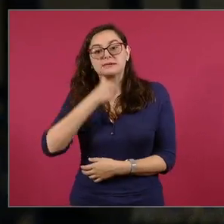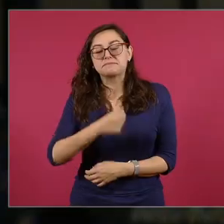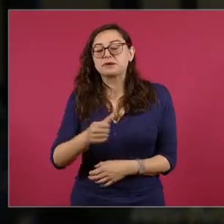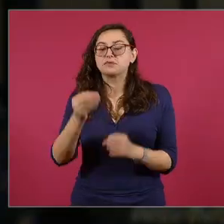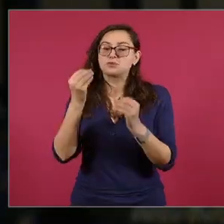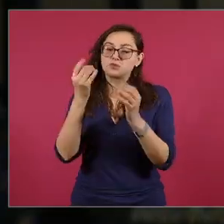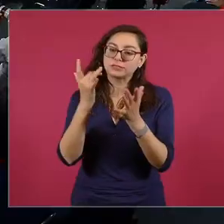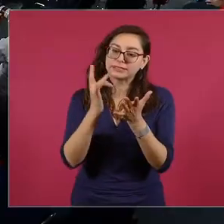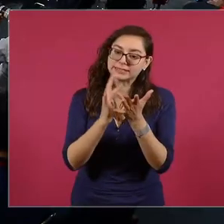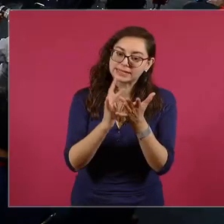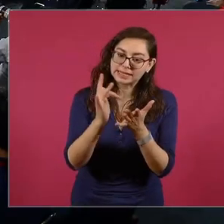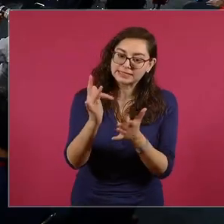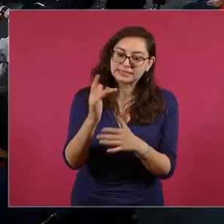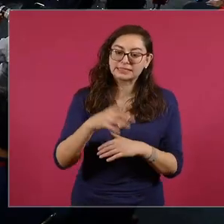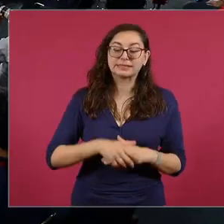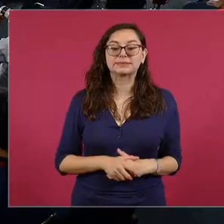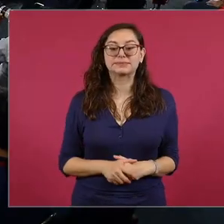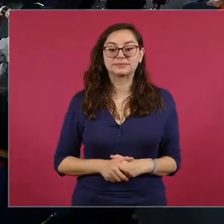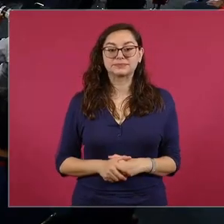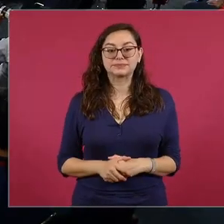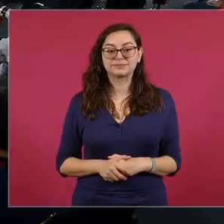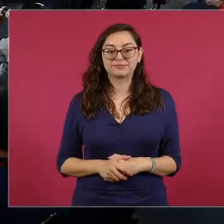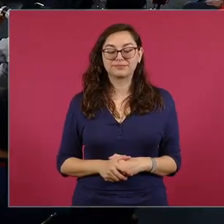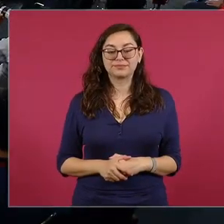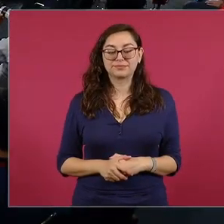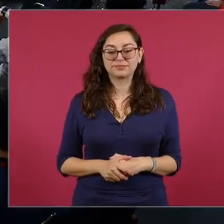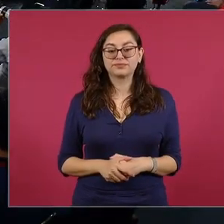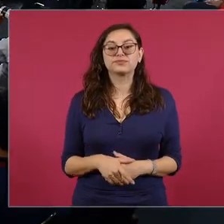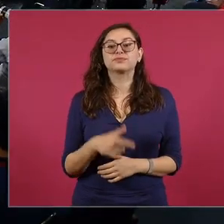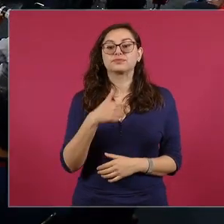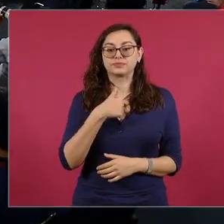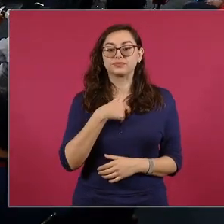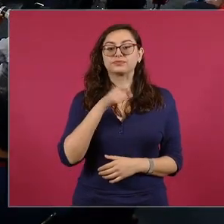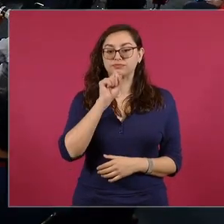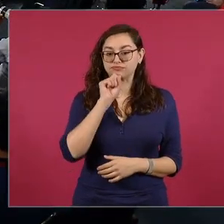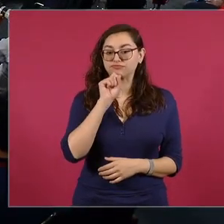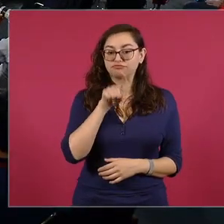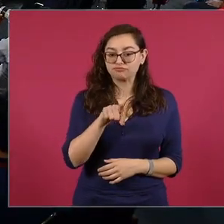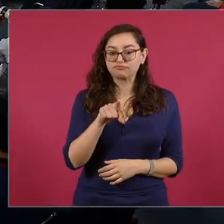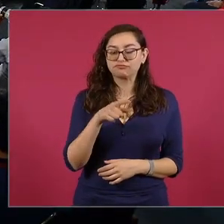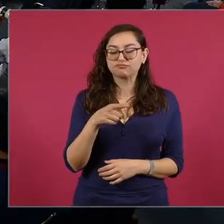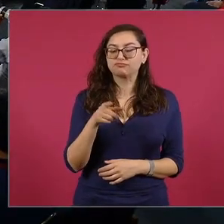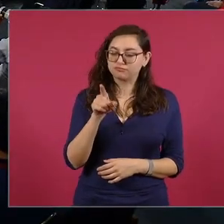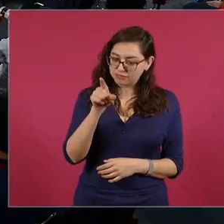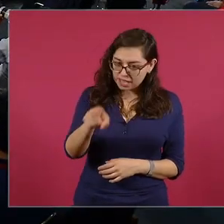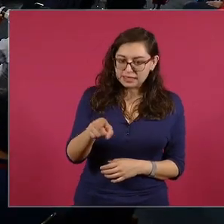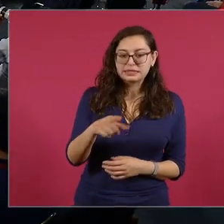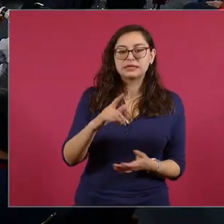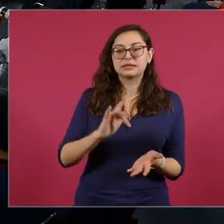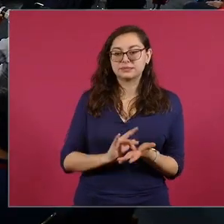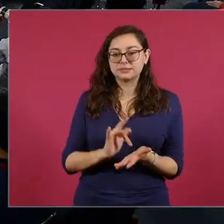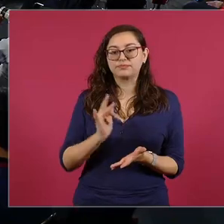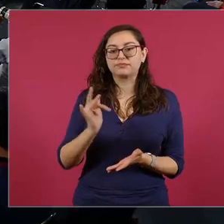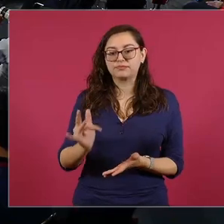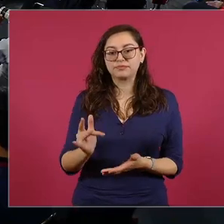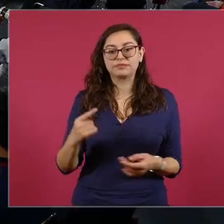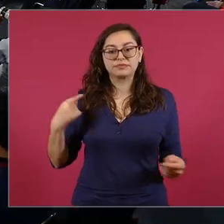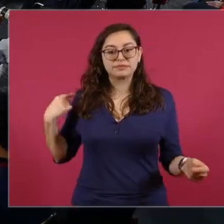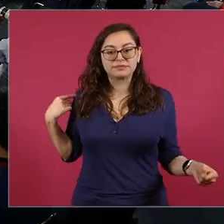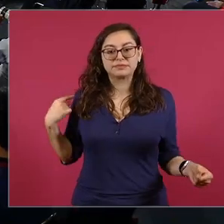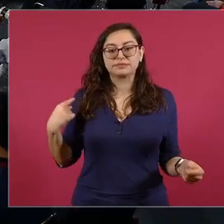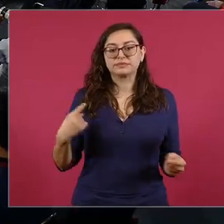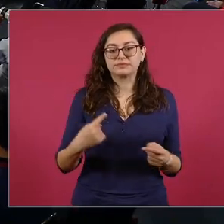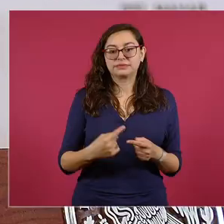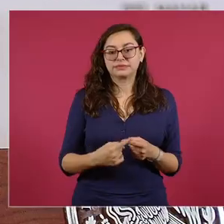agradezco mucho. Yo también te agradezco por todo el tiempo que hemos